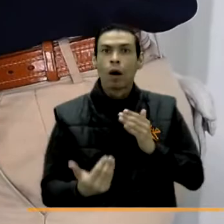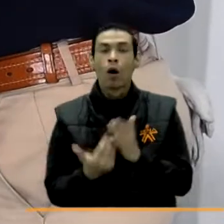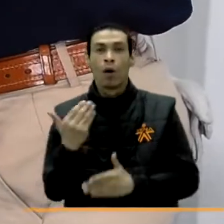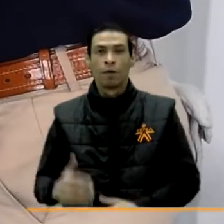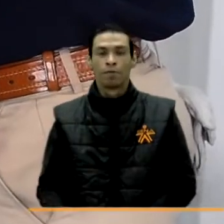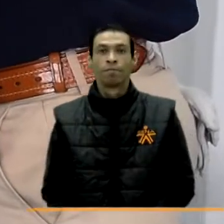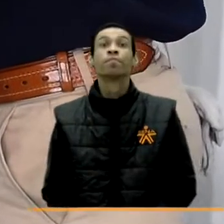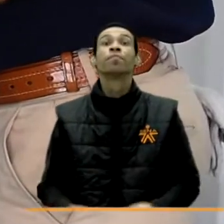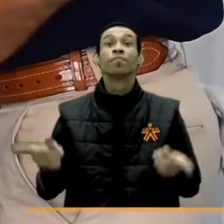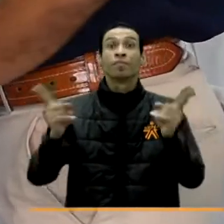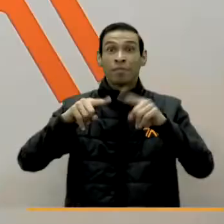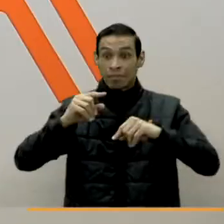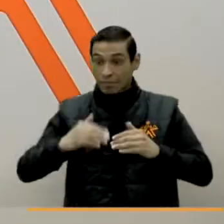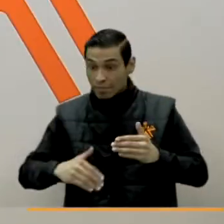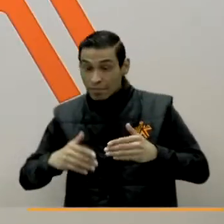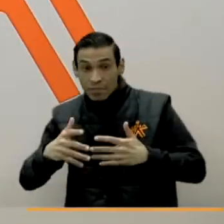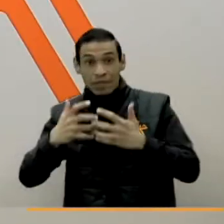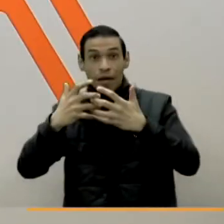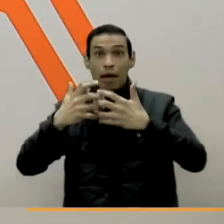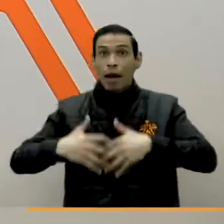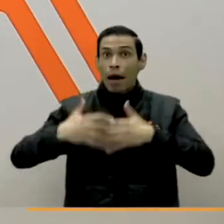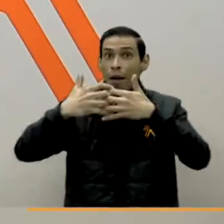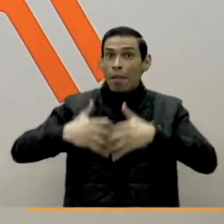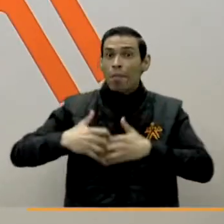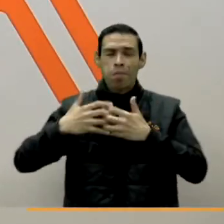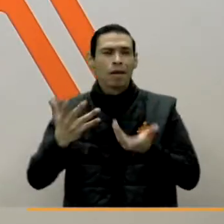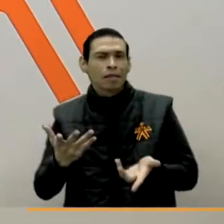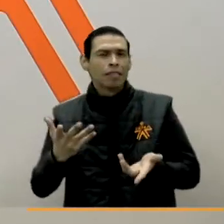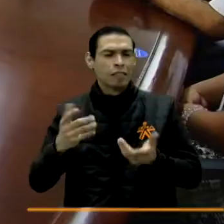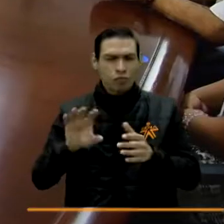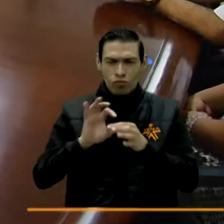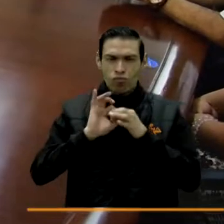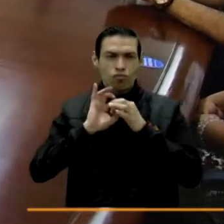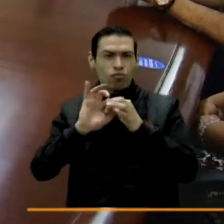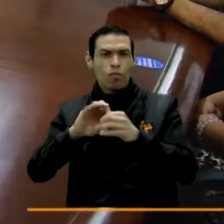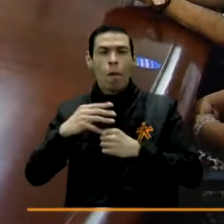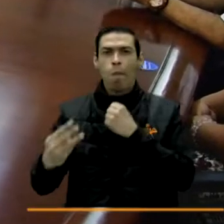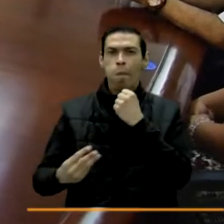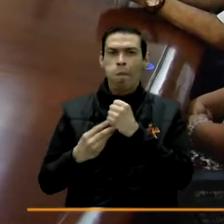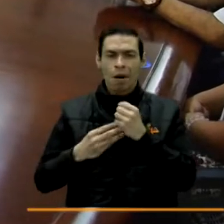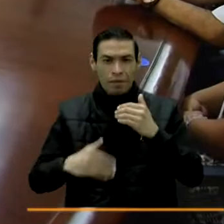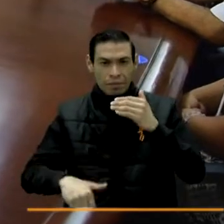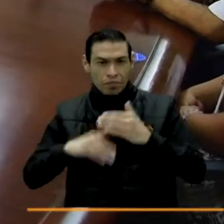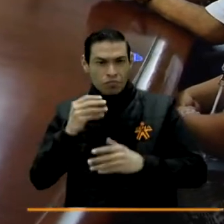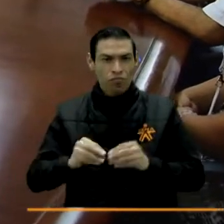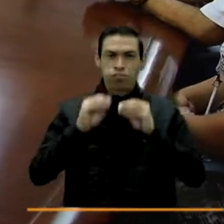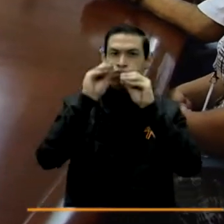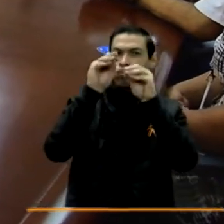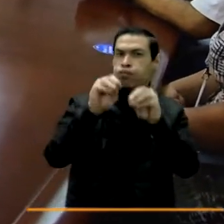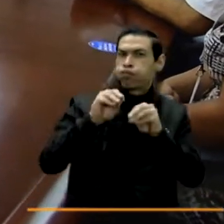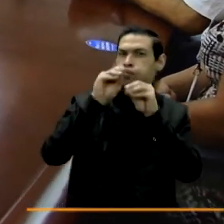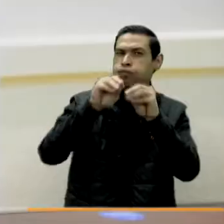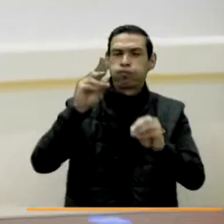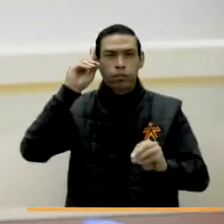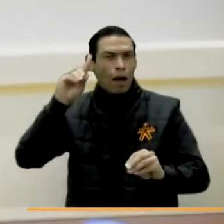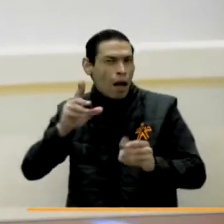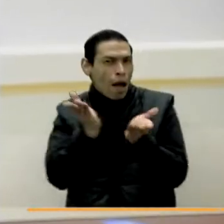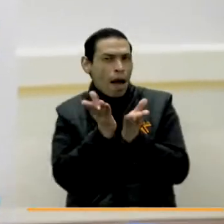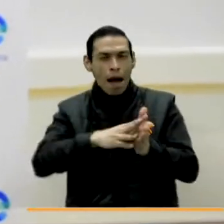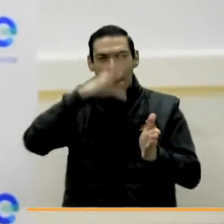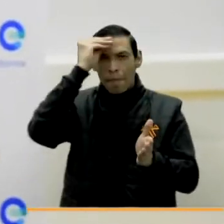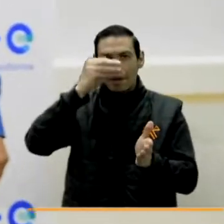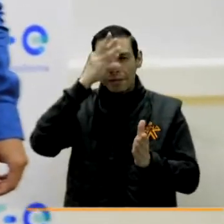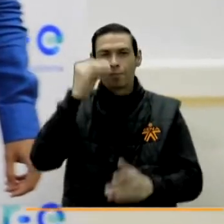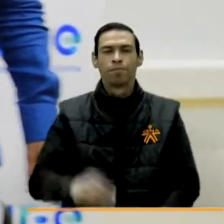De igual manera, será Aire una de las empresas aliadas del CENA en el proceso de conformación de aprendices. El